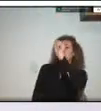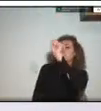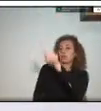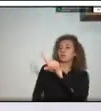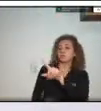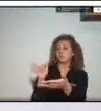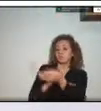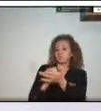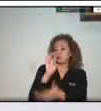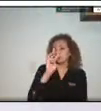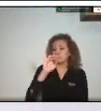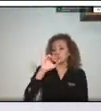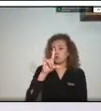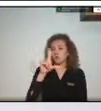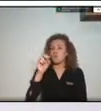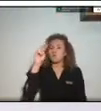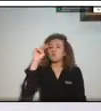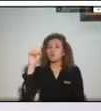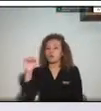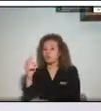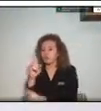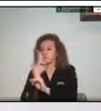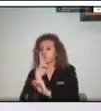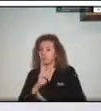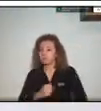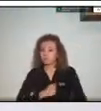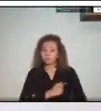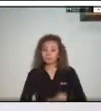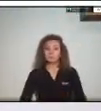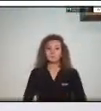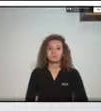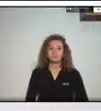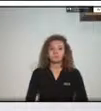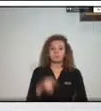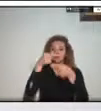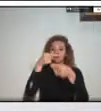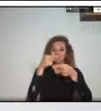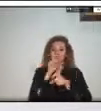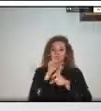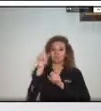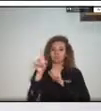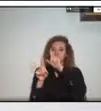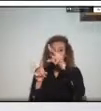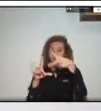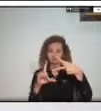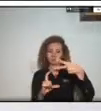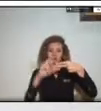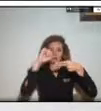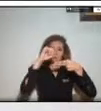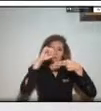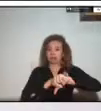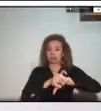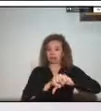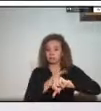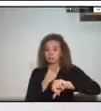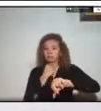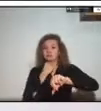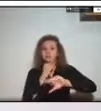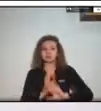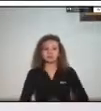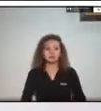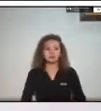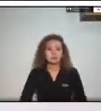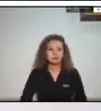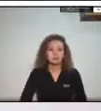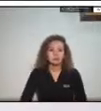usted las siguientes dos preguntas las voy a hacer en una sola un poco también para ganar tiempo entendiendo repito que